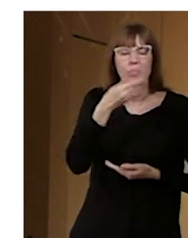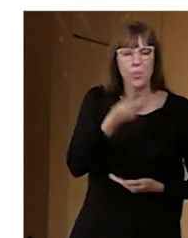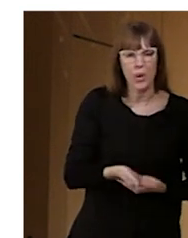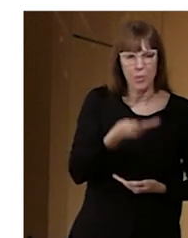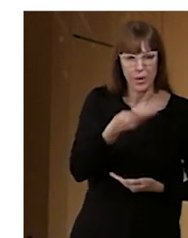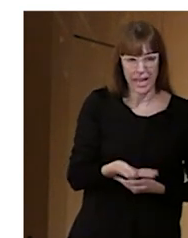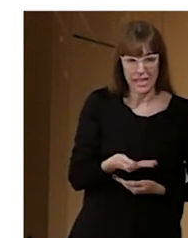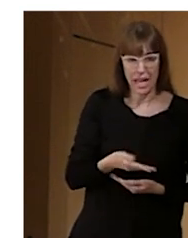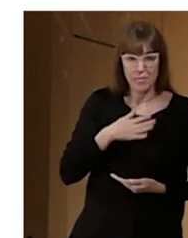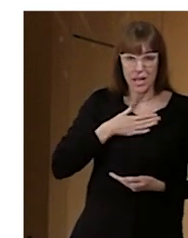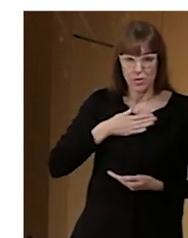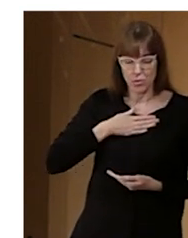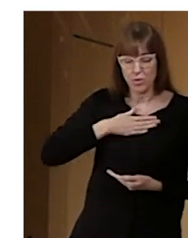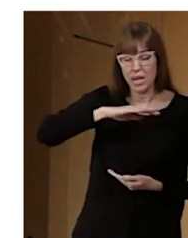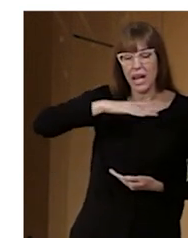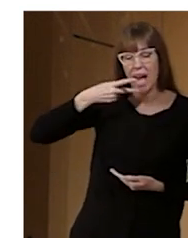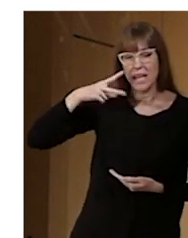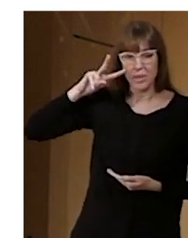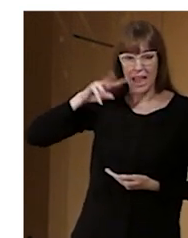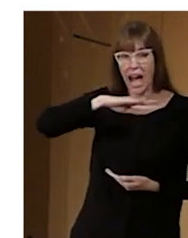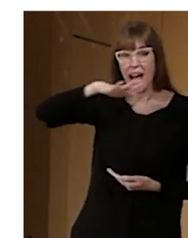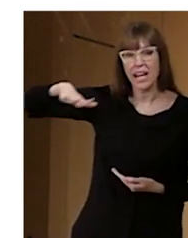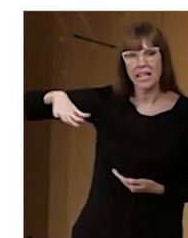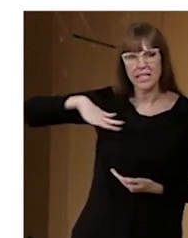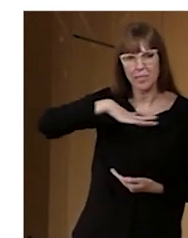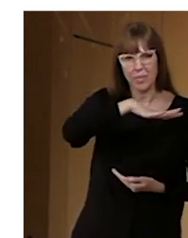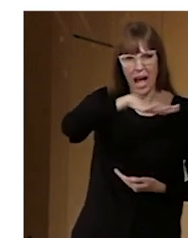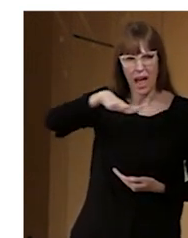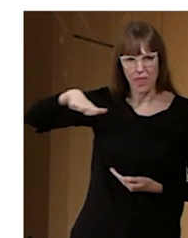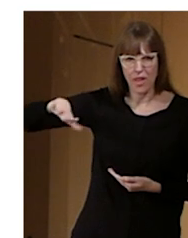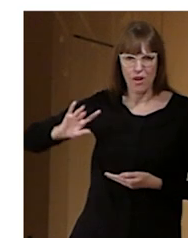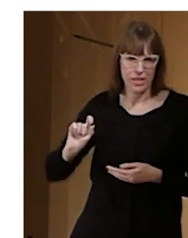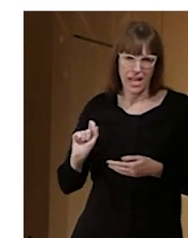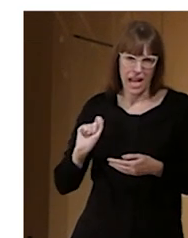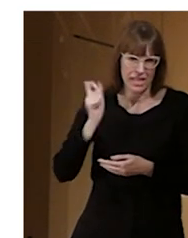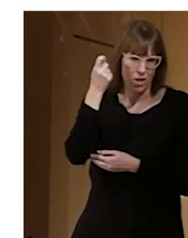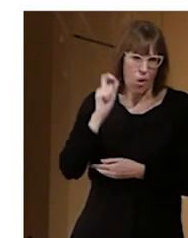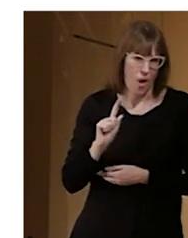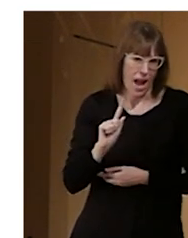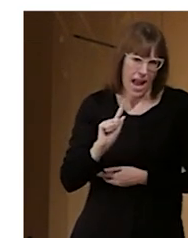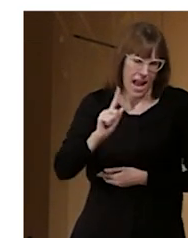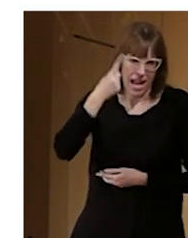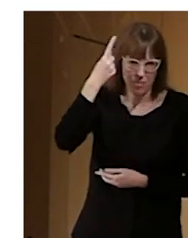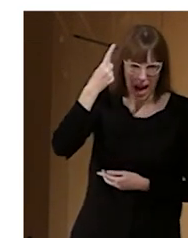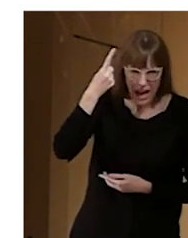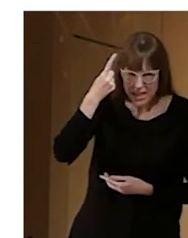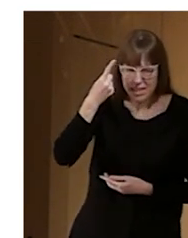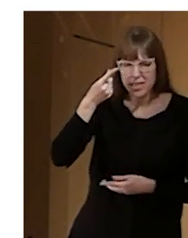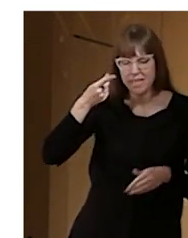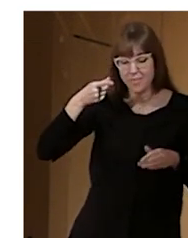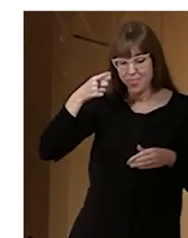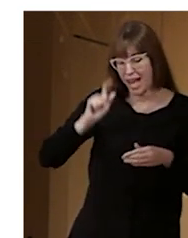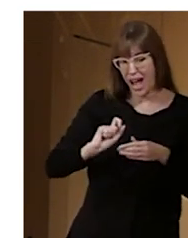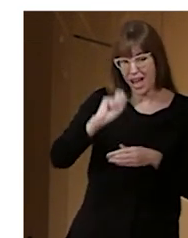que más desarrollan o más éxito tienen en el sentido, ¿vale? Si podemos definirlo así, de mayor número de